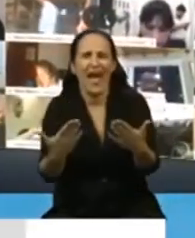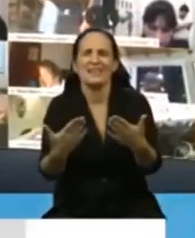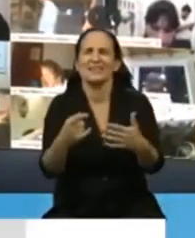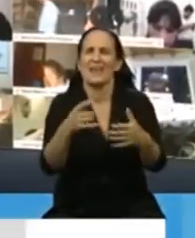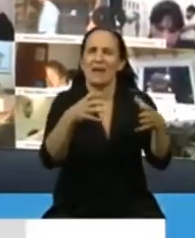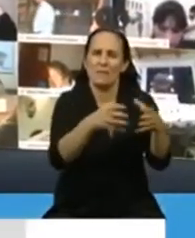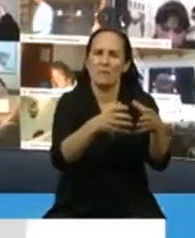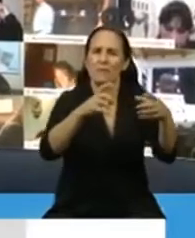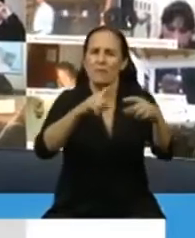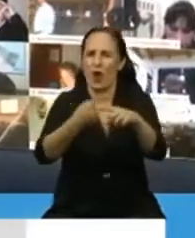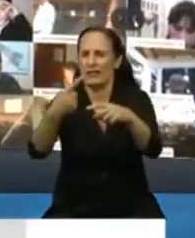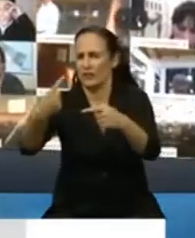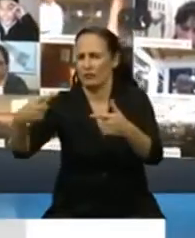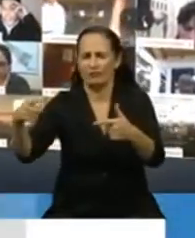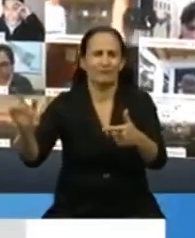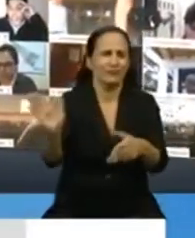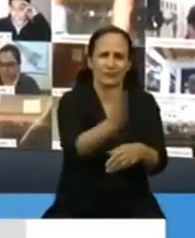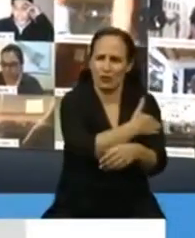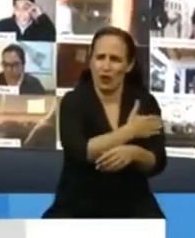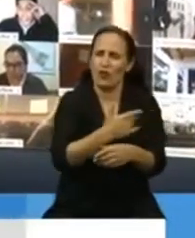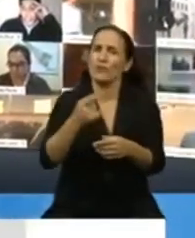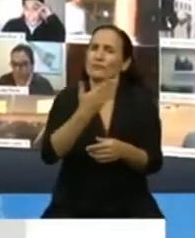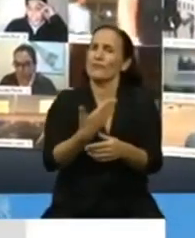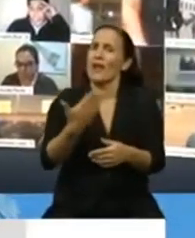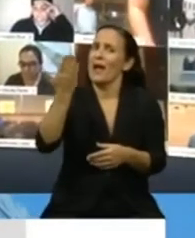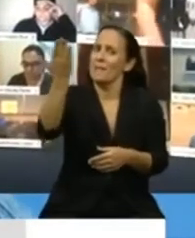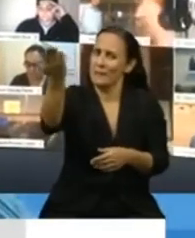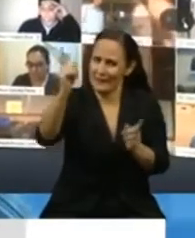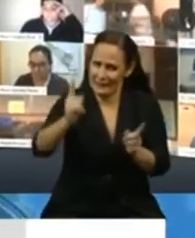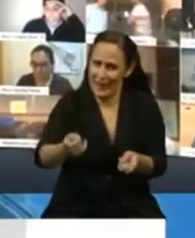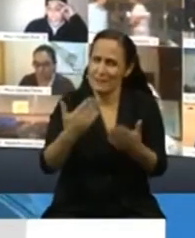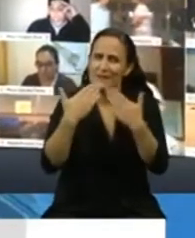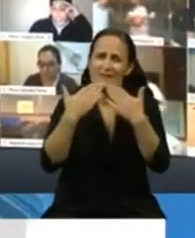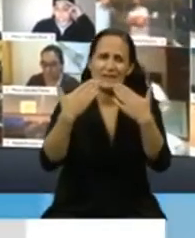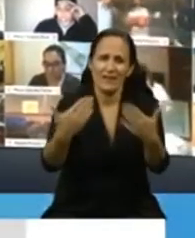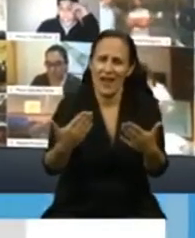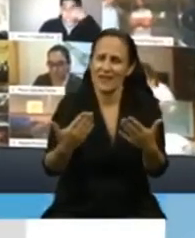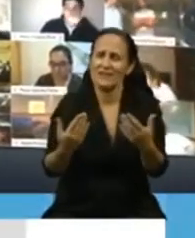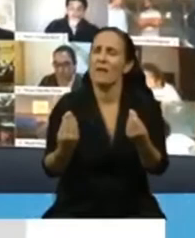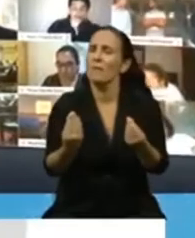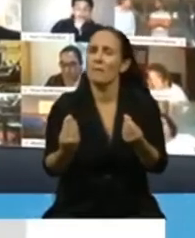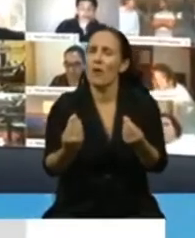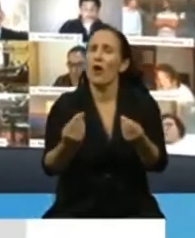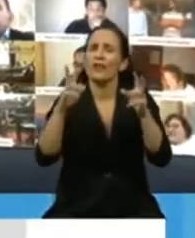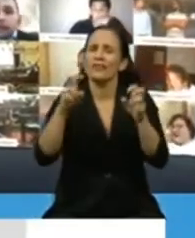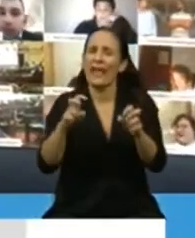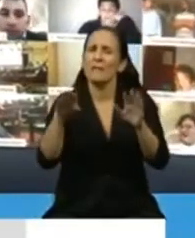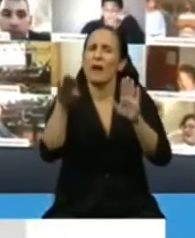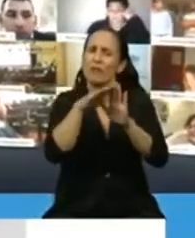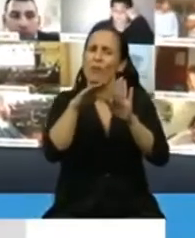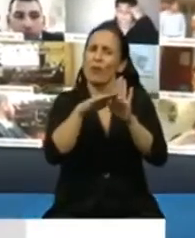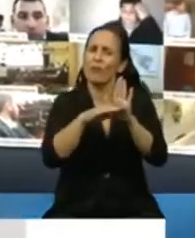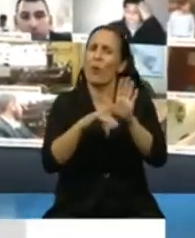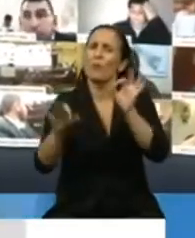bloques y a usted, Presidente, que nos ha permitido incluir en el temario este